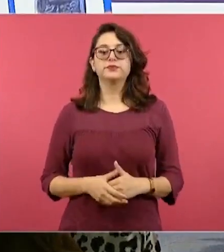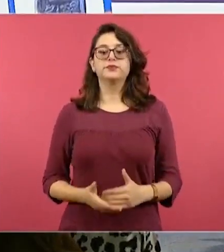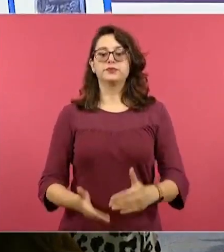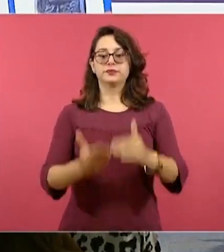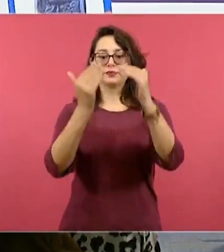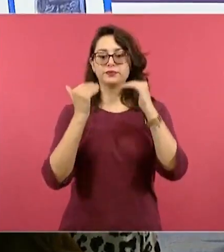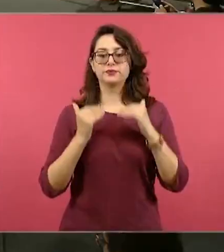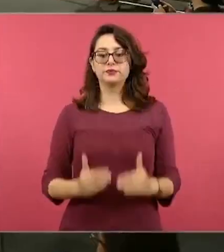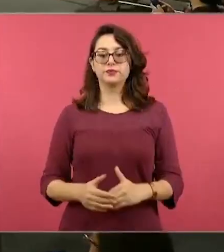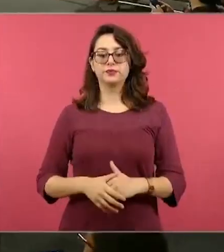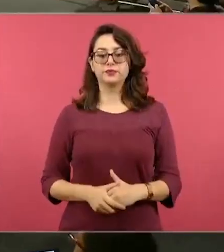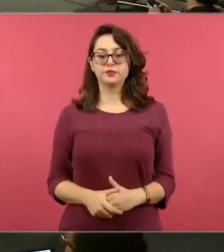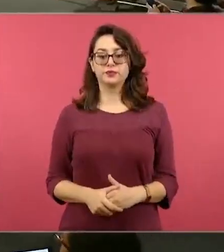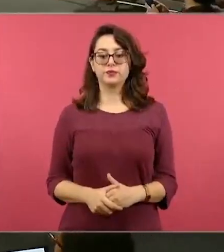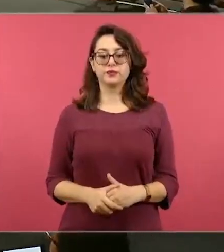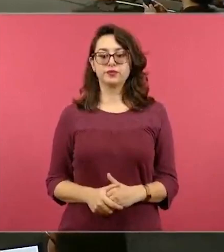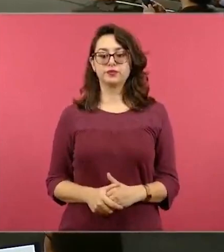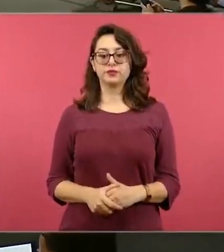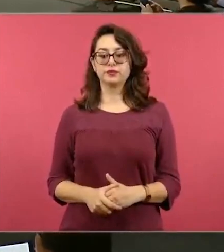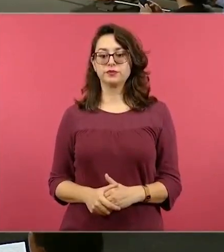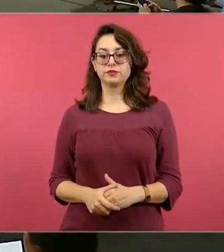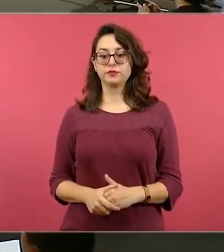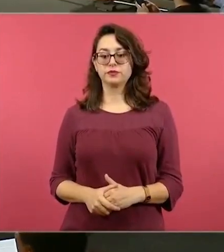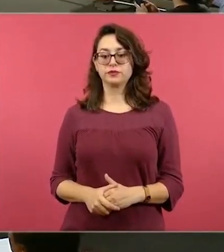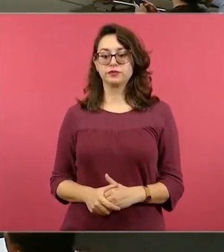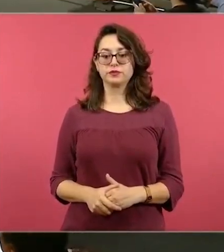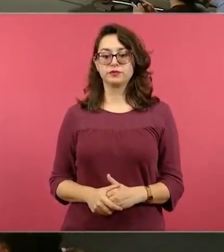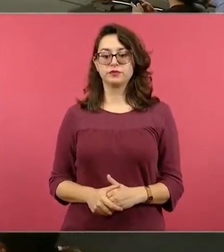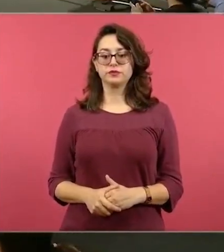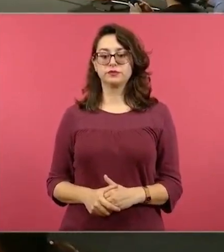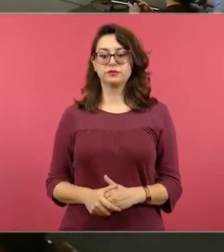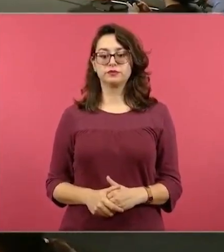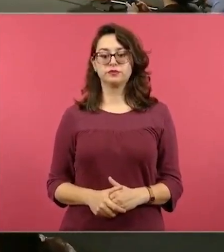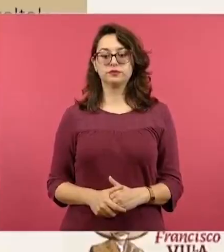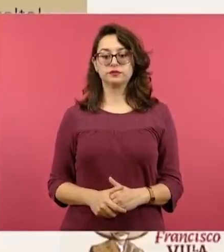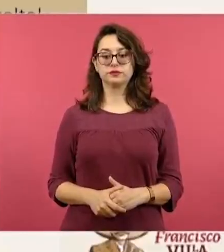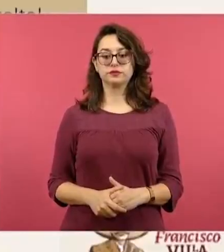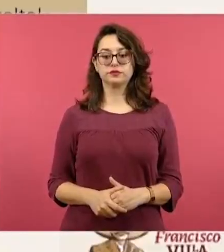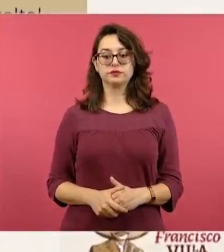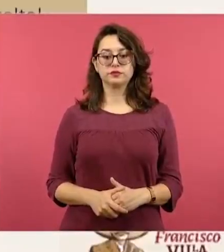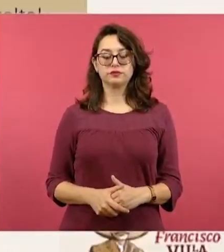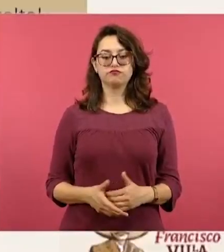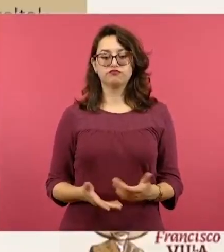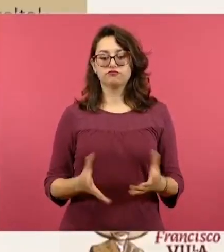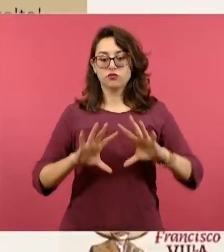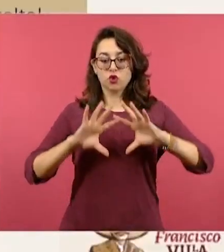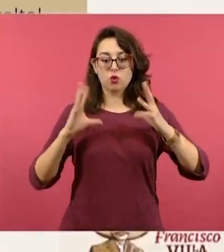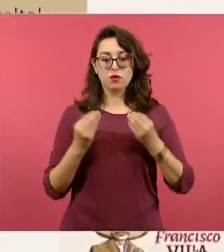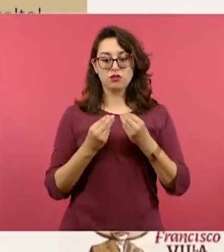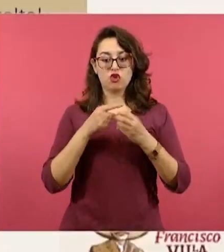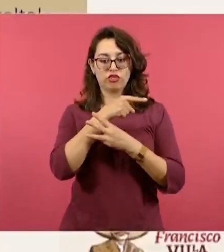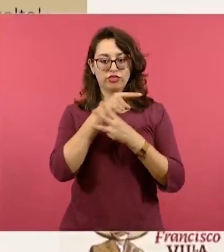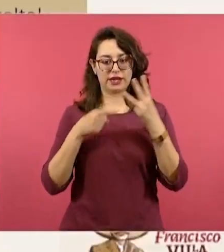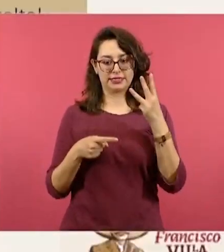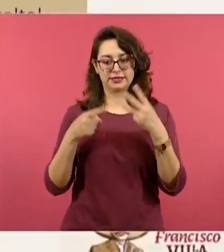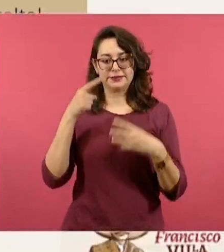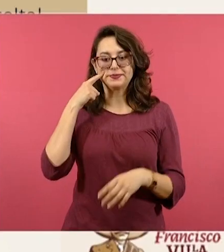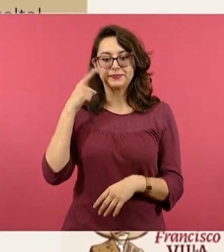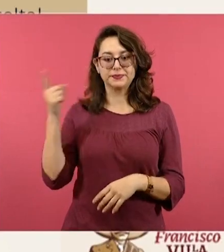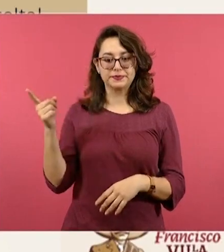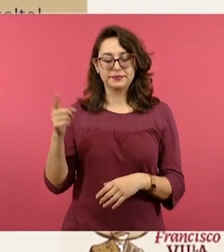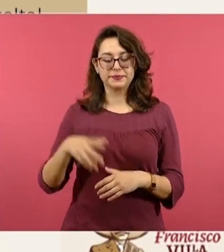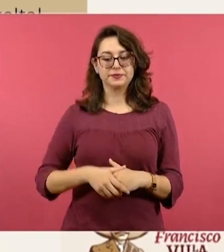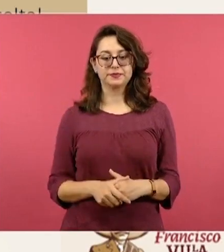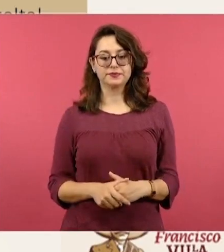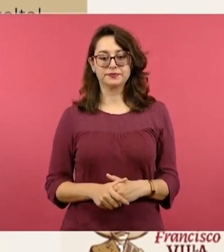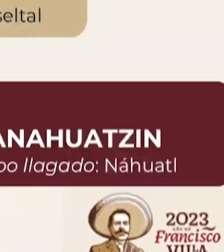Ahora, ya de manera convencional, vamos a encontrar tres colecciones, ya lo había comentado,